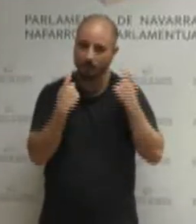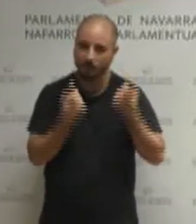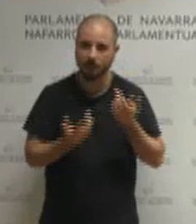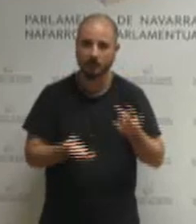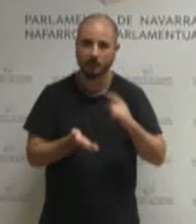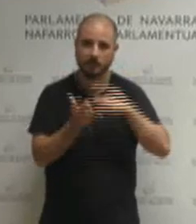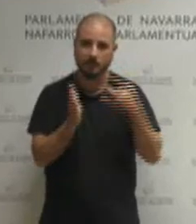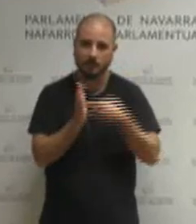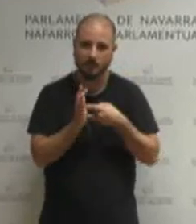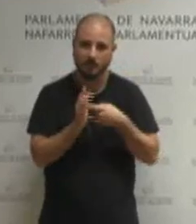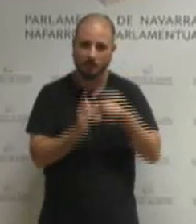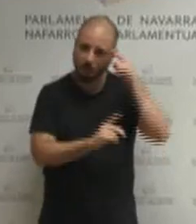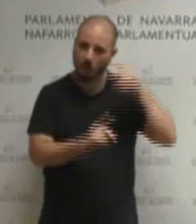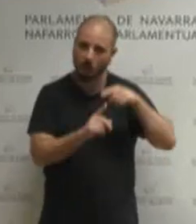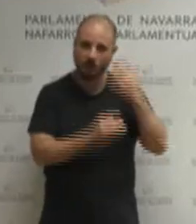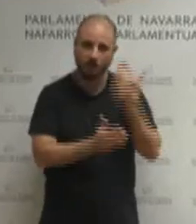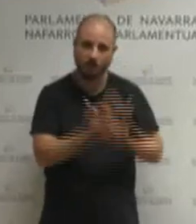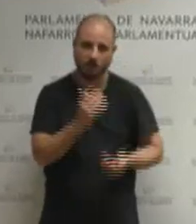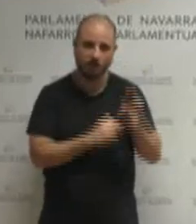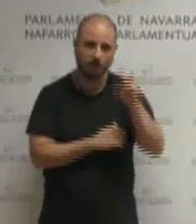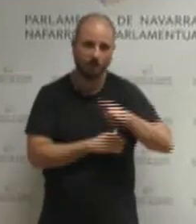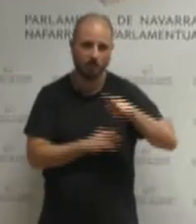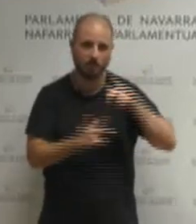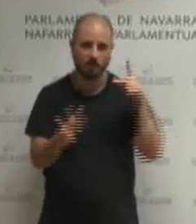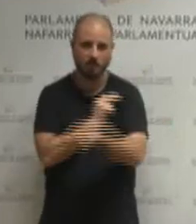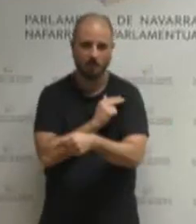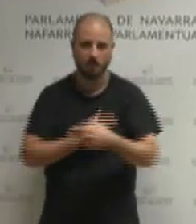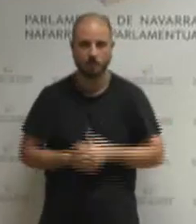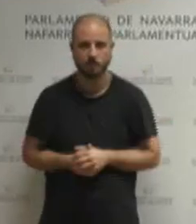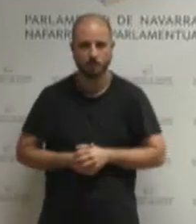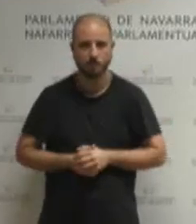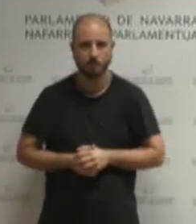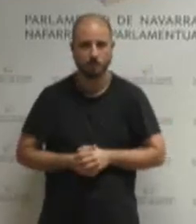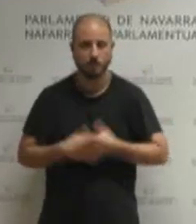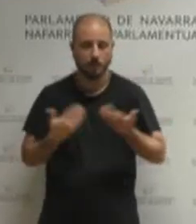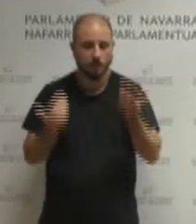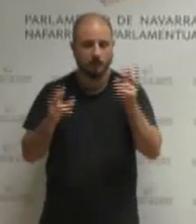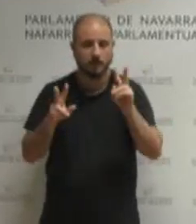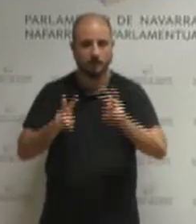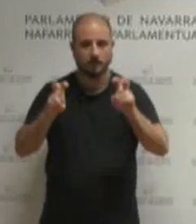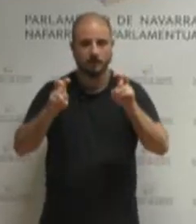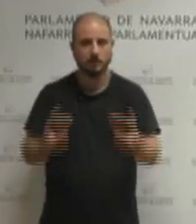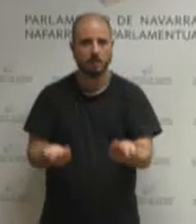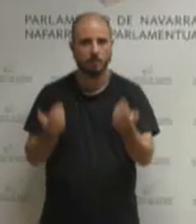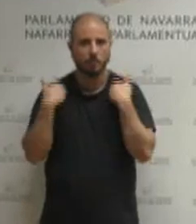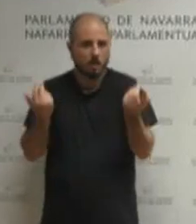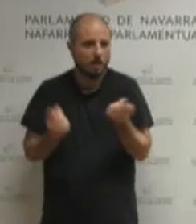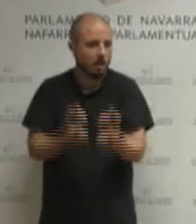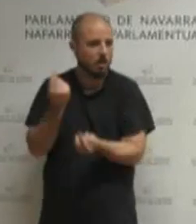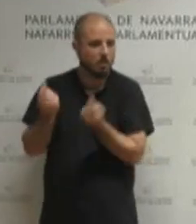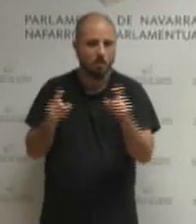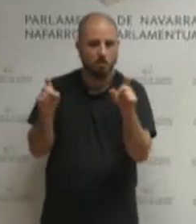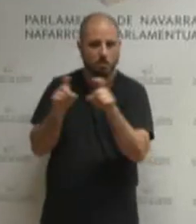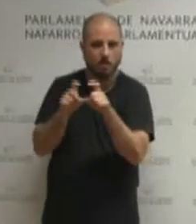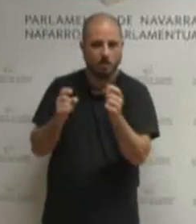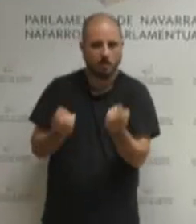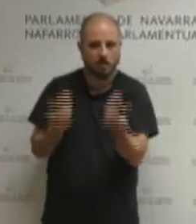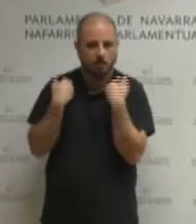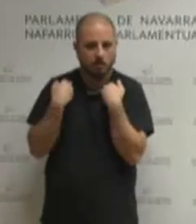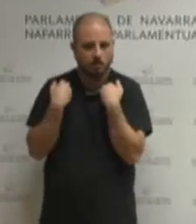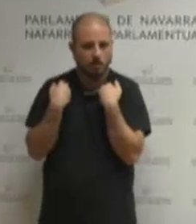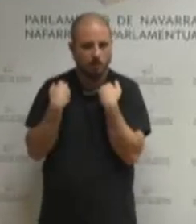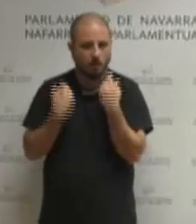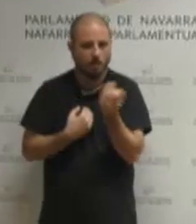hablando de responsabilidad también es la misma que deben tener determinadas empresas con Navarra hoy tenemos una buena